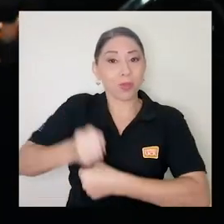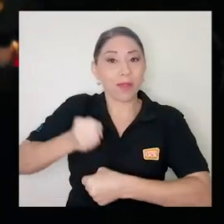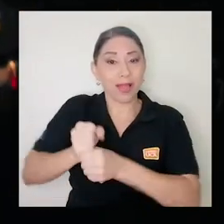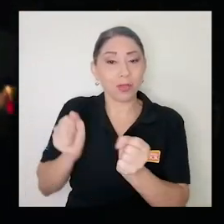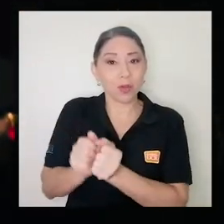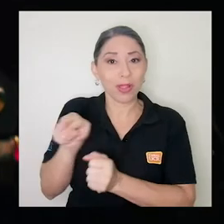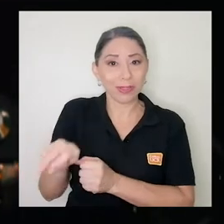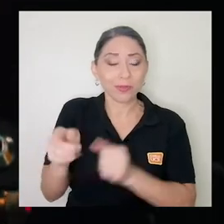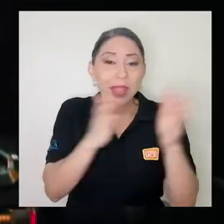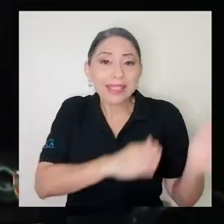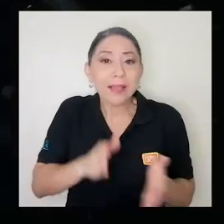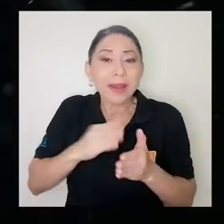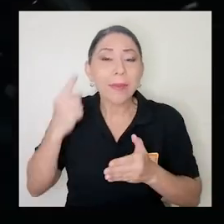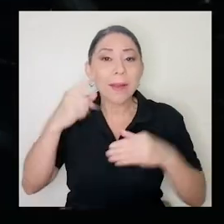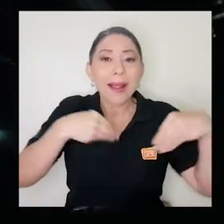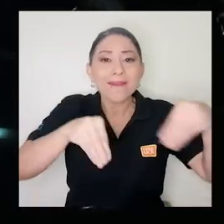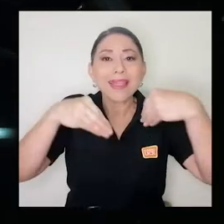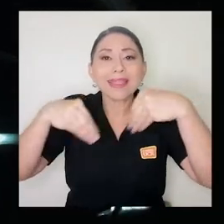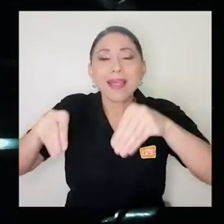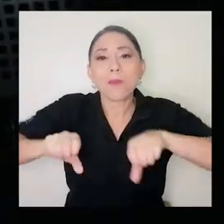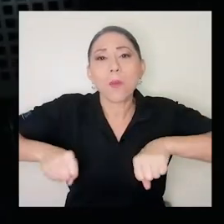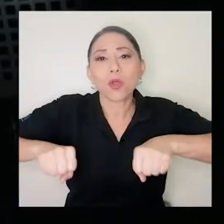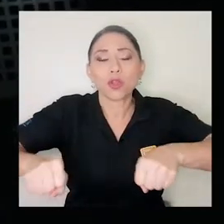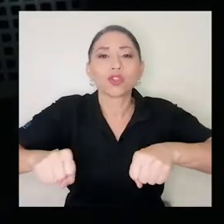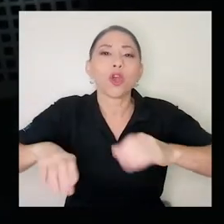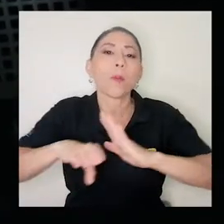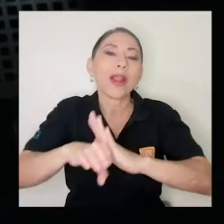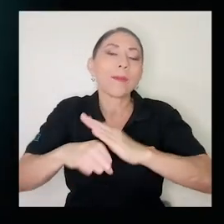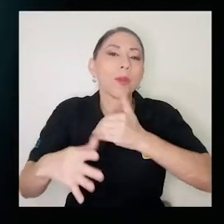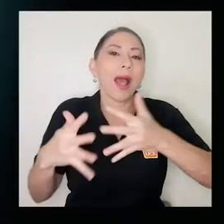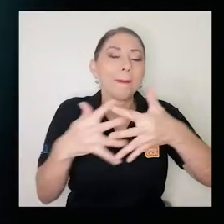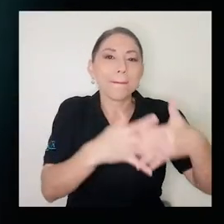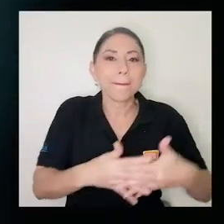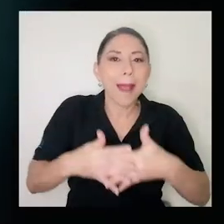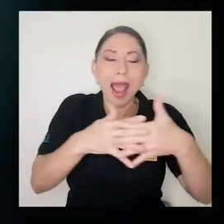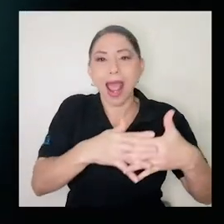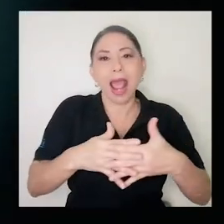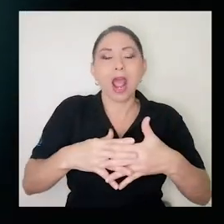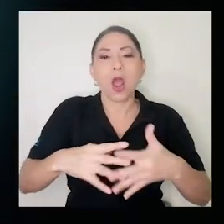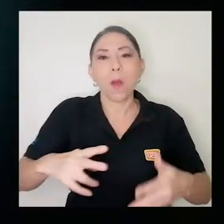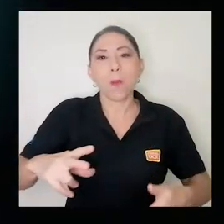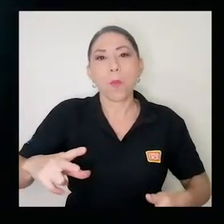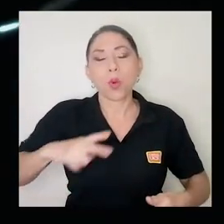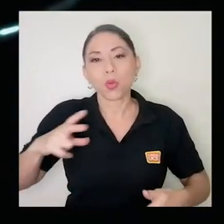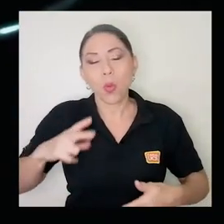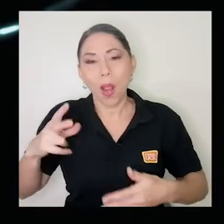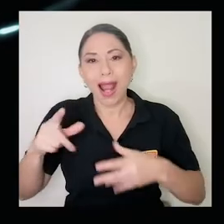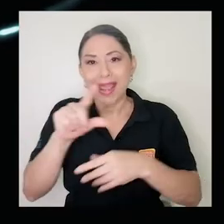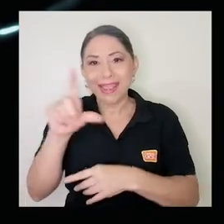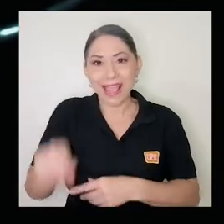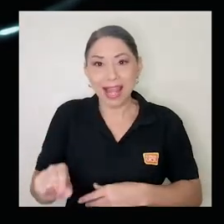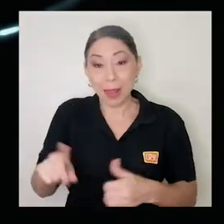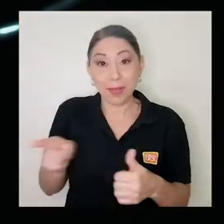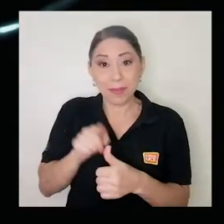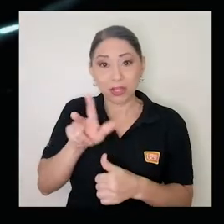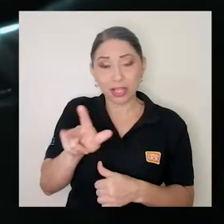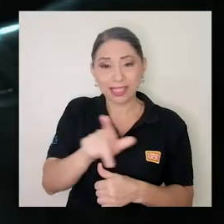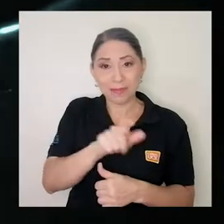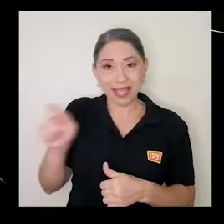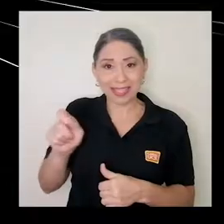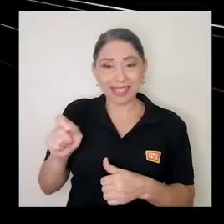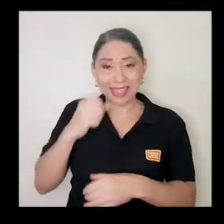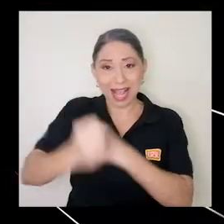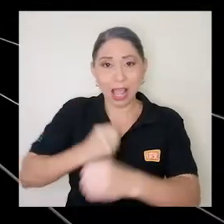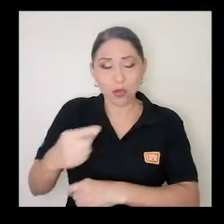prepara para exportar motocicletas a países como Estados Unidos, Portugal e Italia en el primer trimestre del 2021.